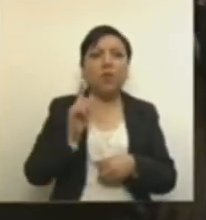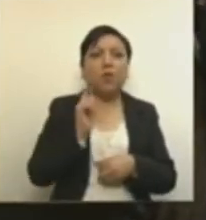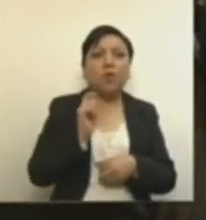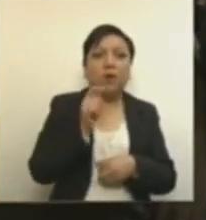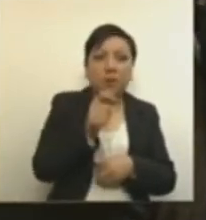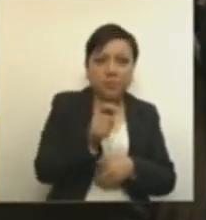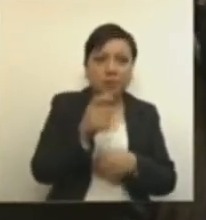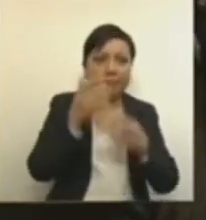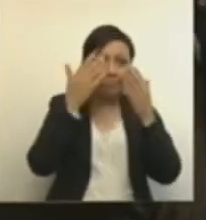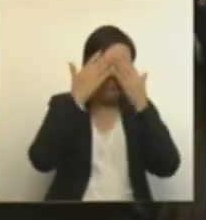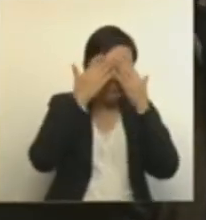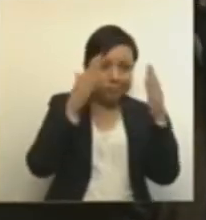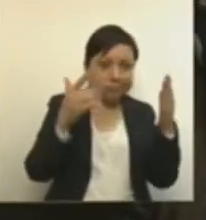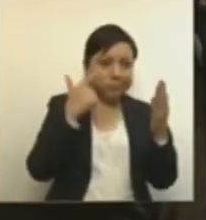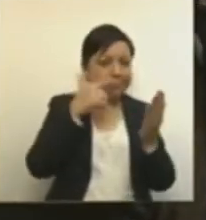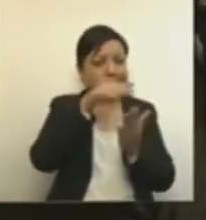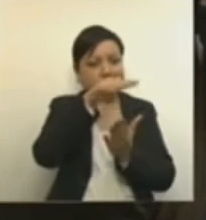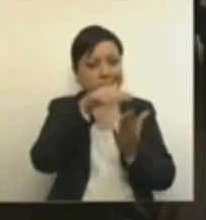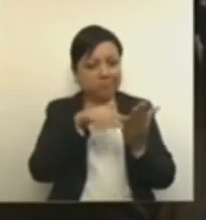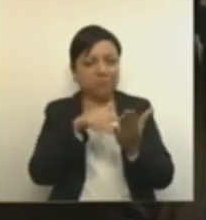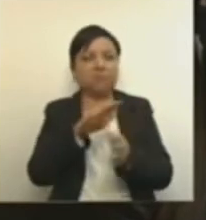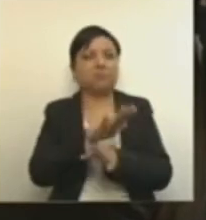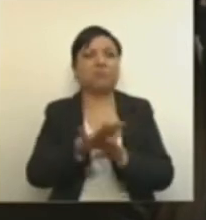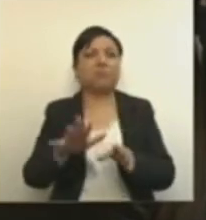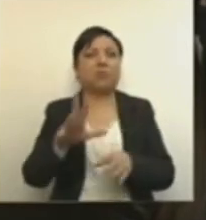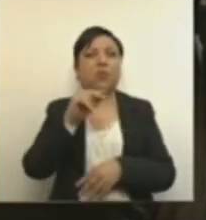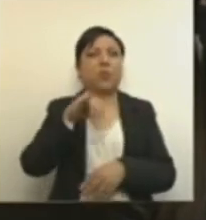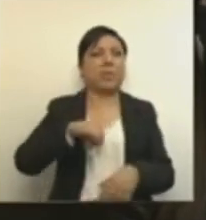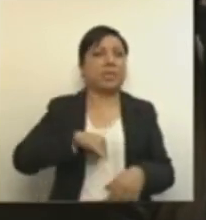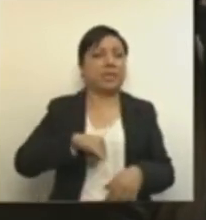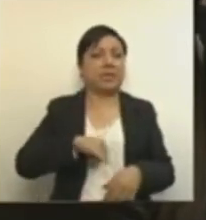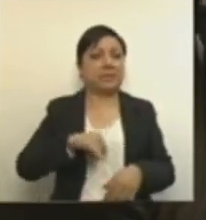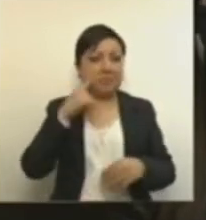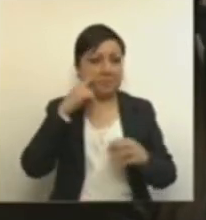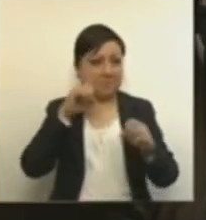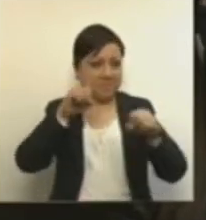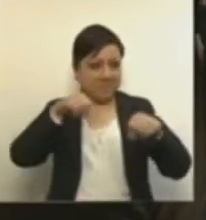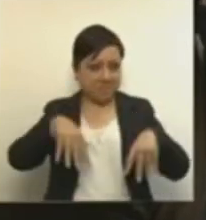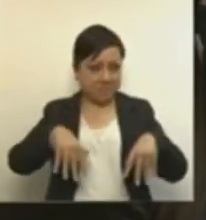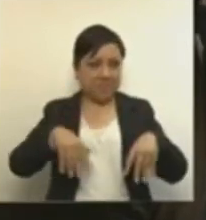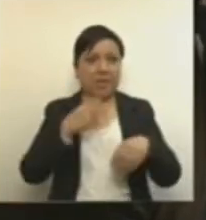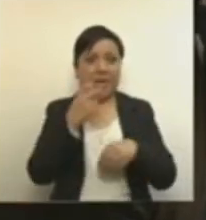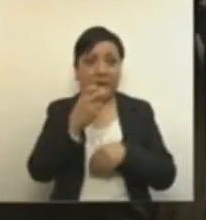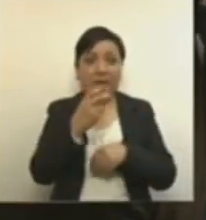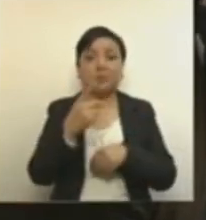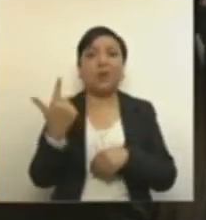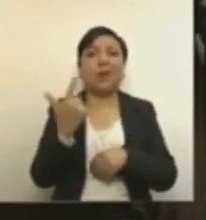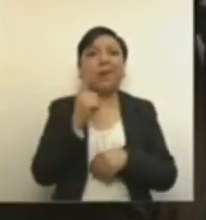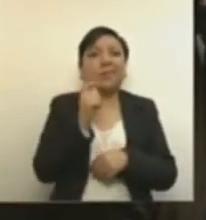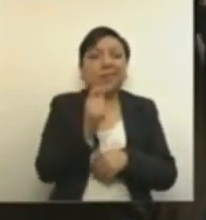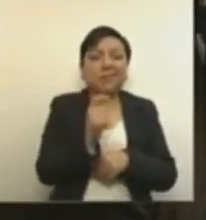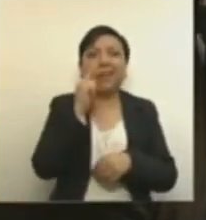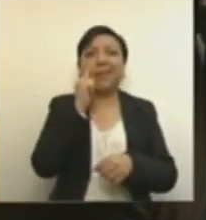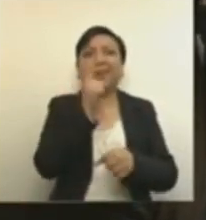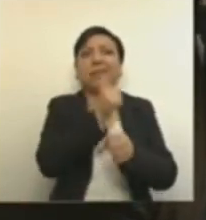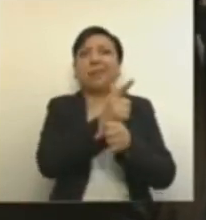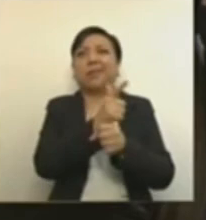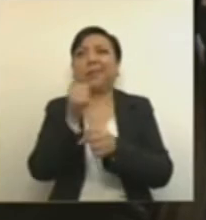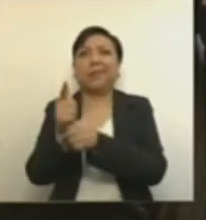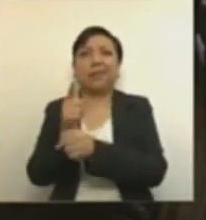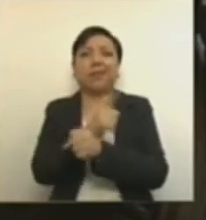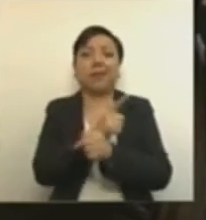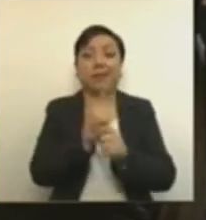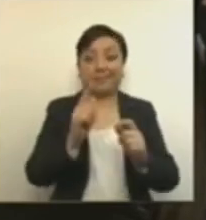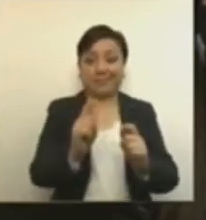de esos documentos. Todo indica que una vez asegurado el poder, lanzaron nuestras propuestas